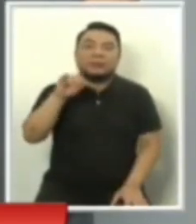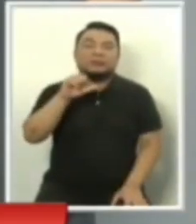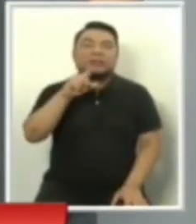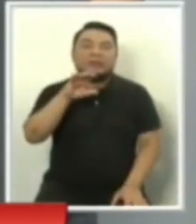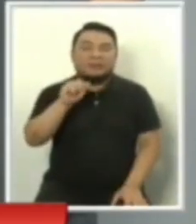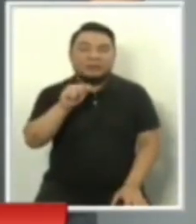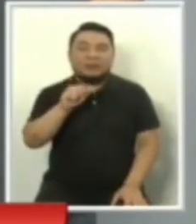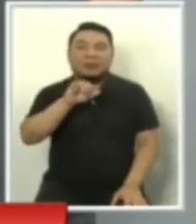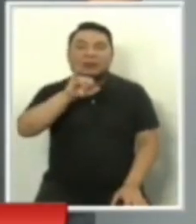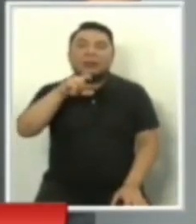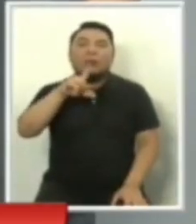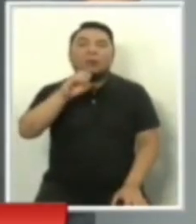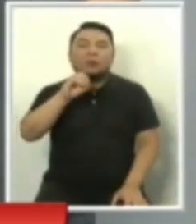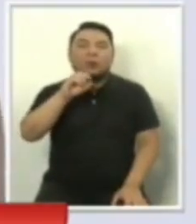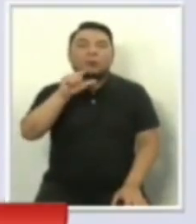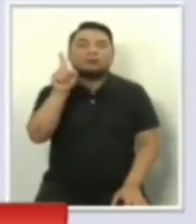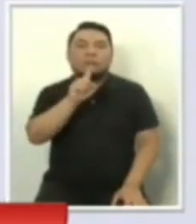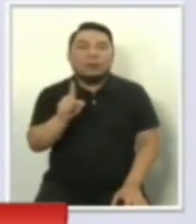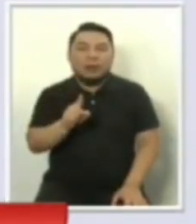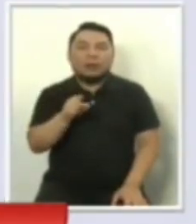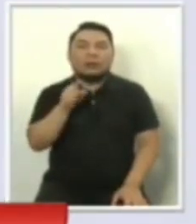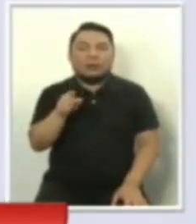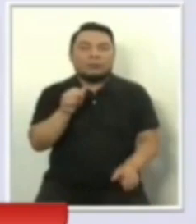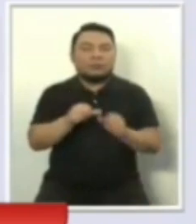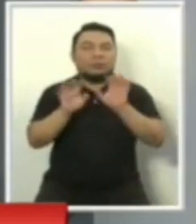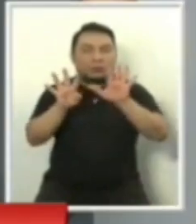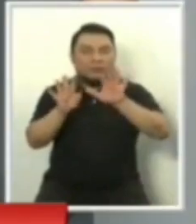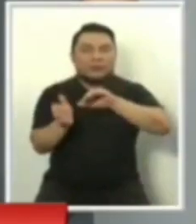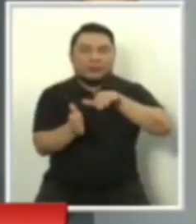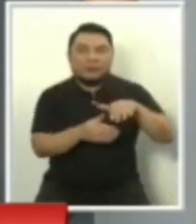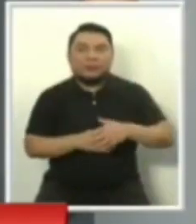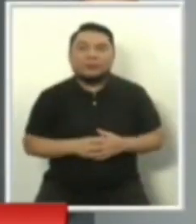Julio Guzmán, Partido Morado, es el número nueve.